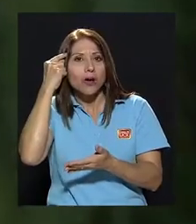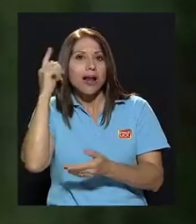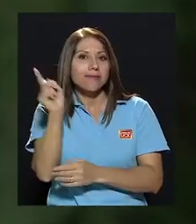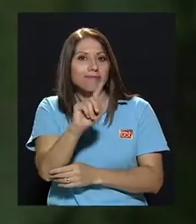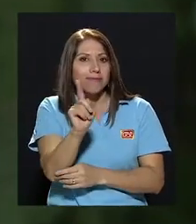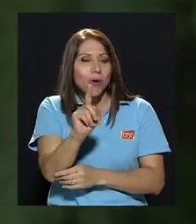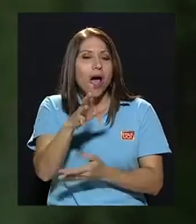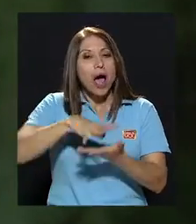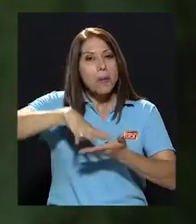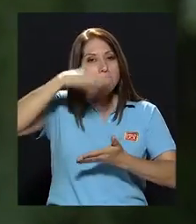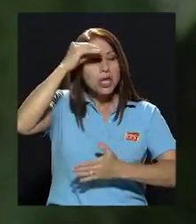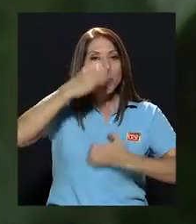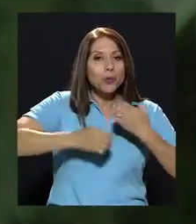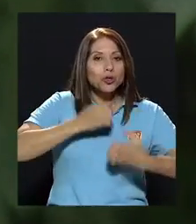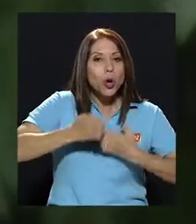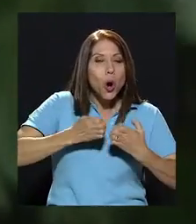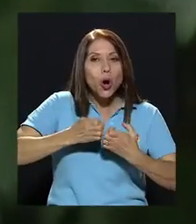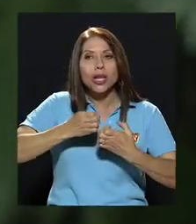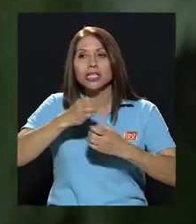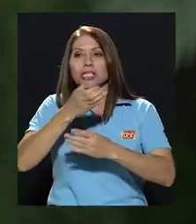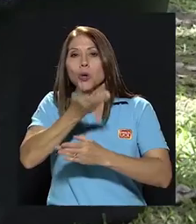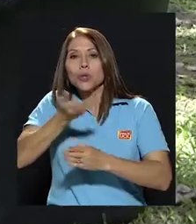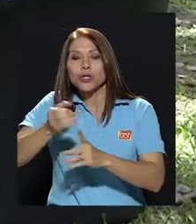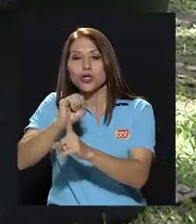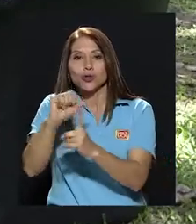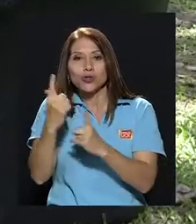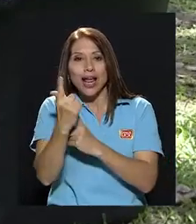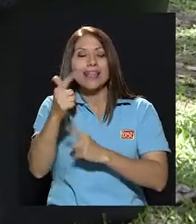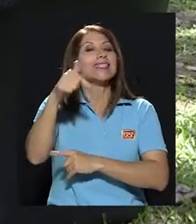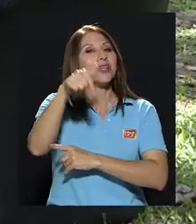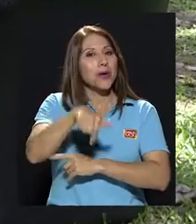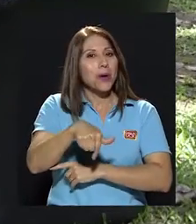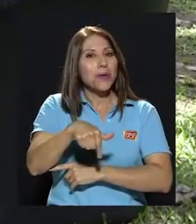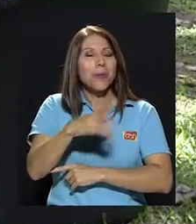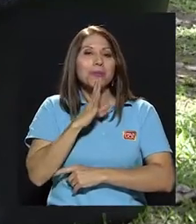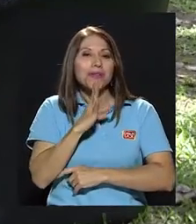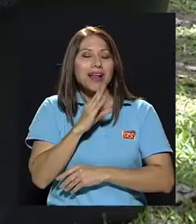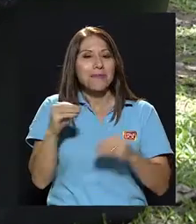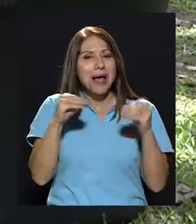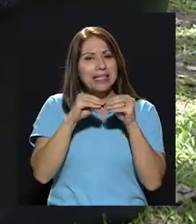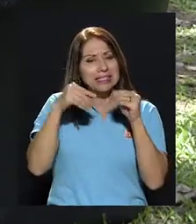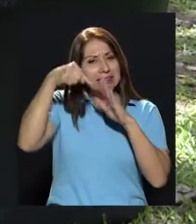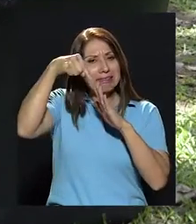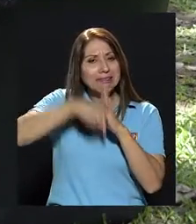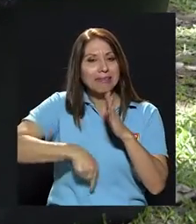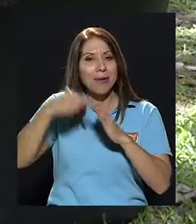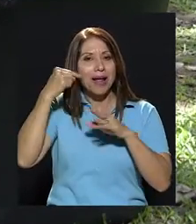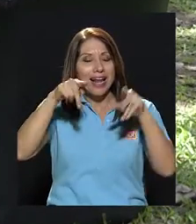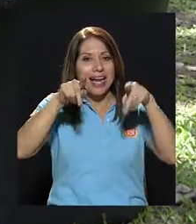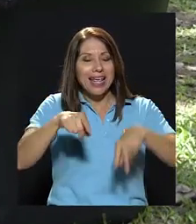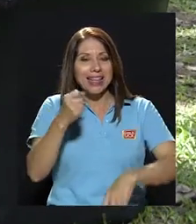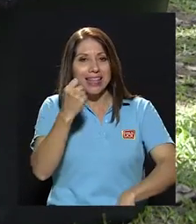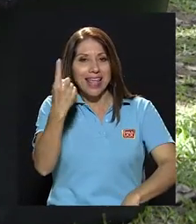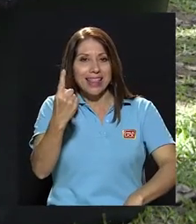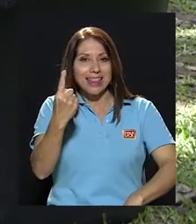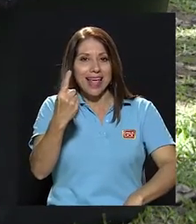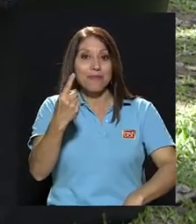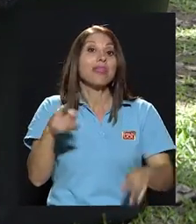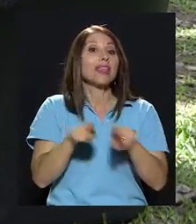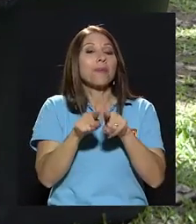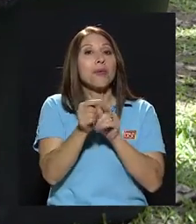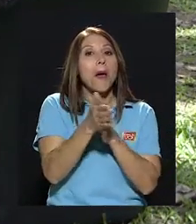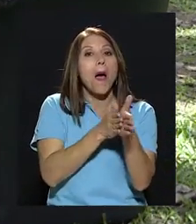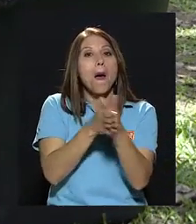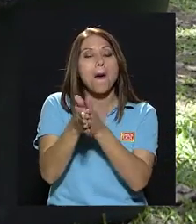sino emociones, cuestiones sociales y hoy vamos a entrarle un poquito más al diente para que la gente entienda y